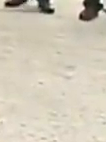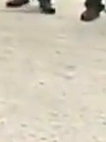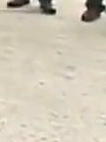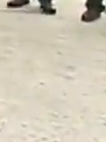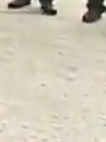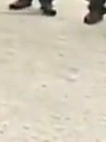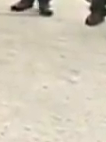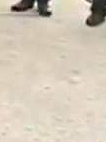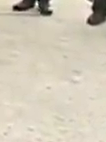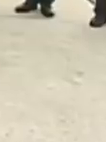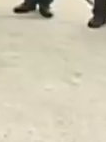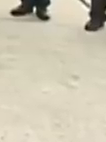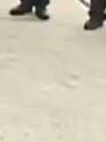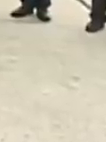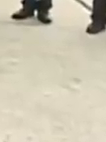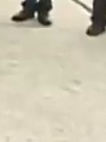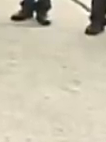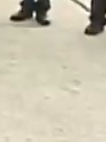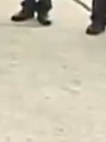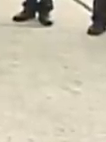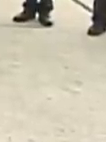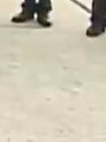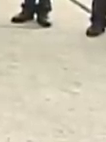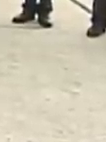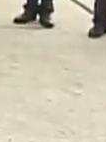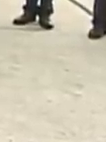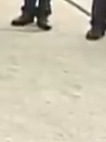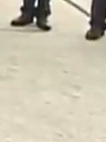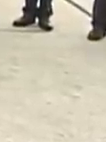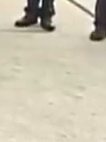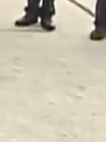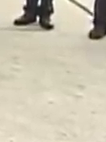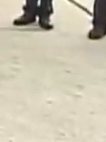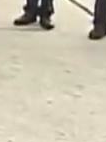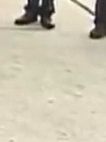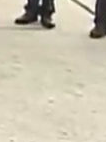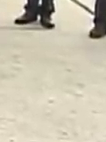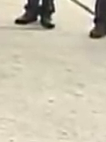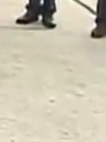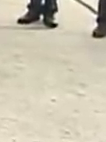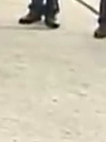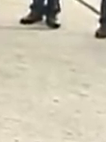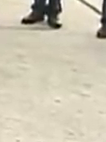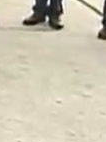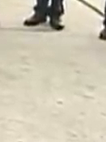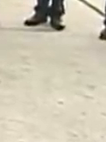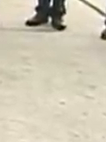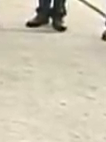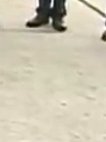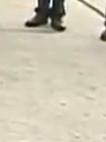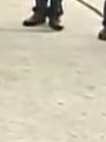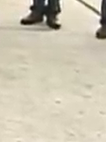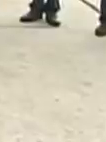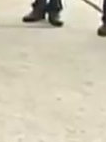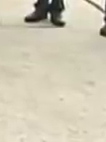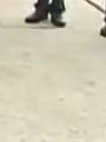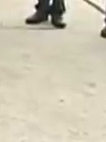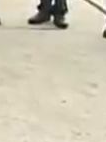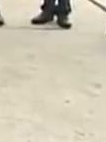bailar, O del sabor popular, que tiene el barrio y la esquina. ¡Dígalo, dígalo, dígalo!